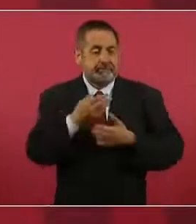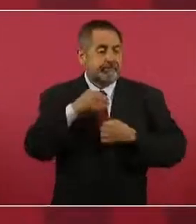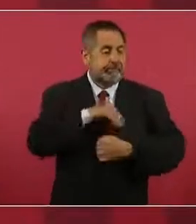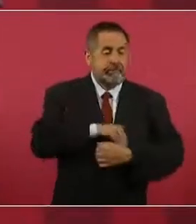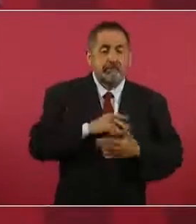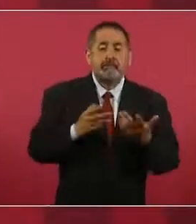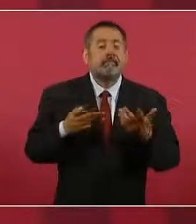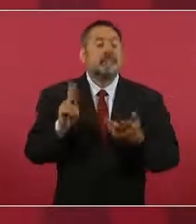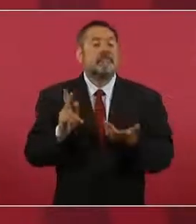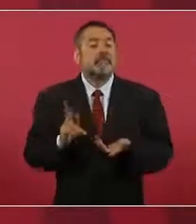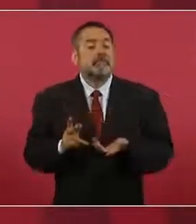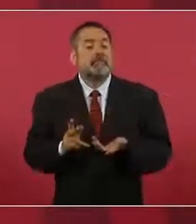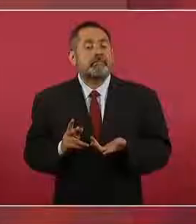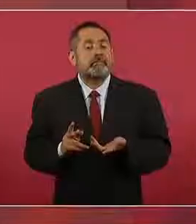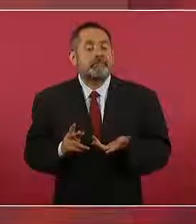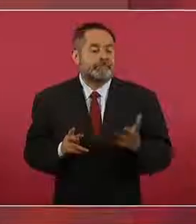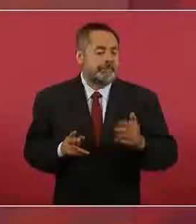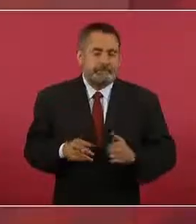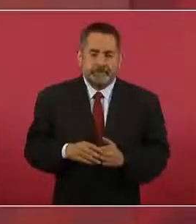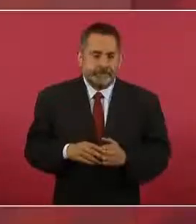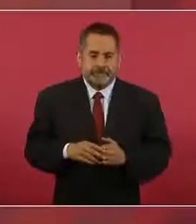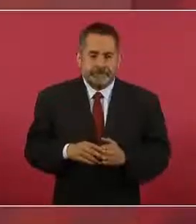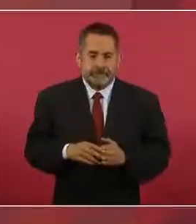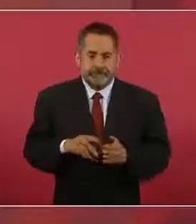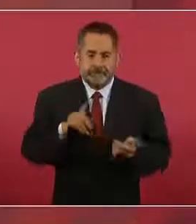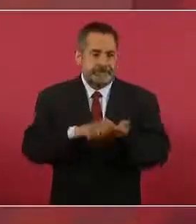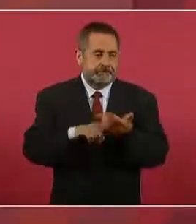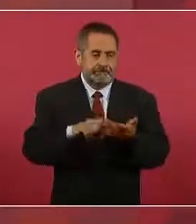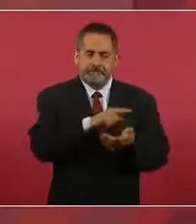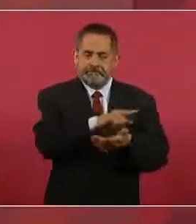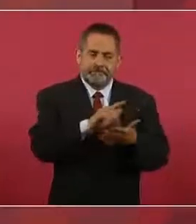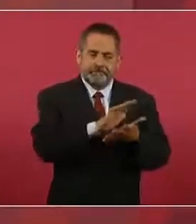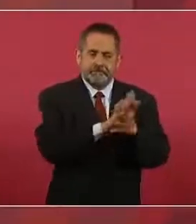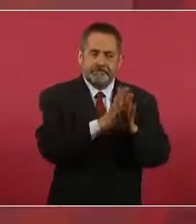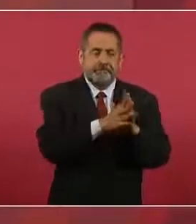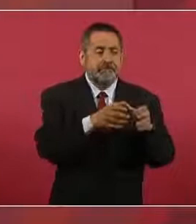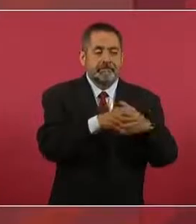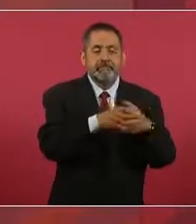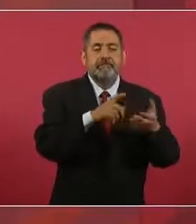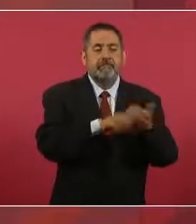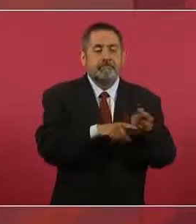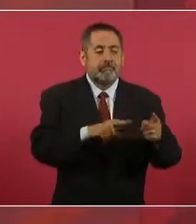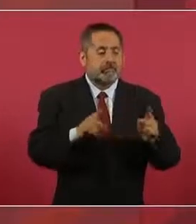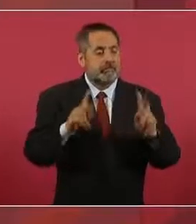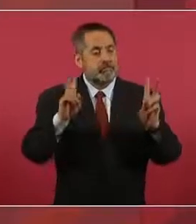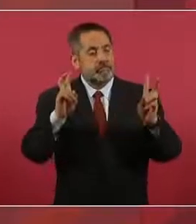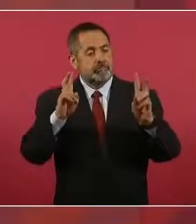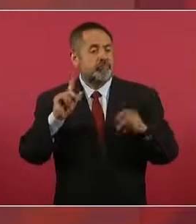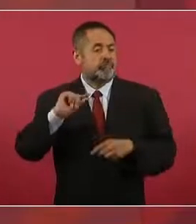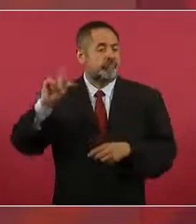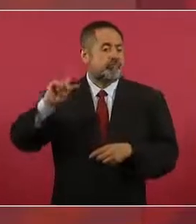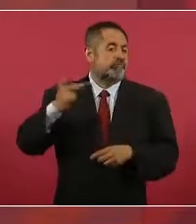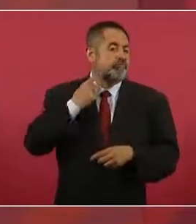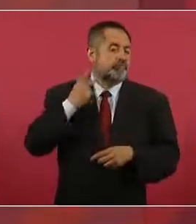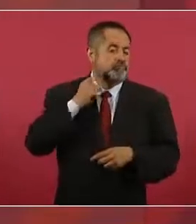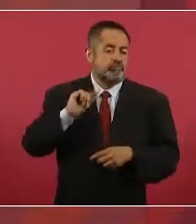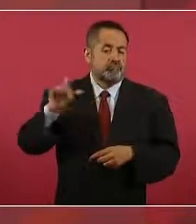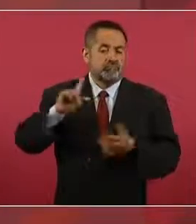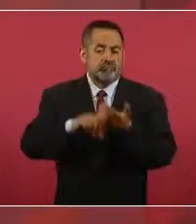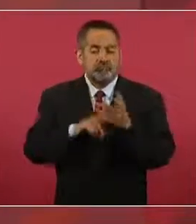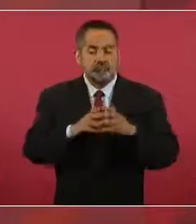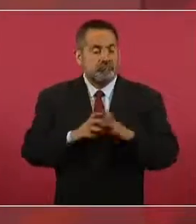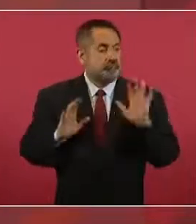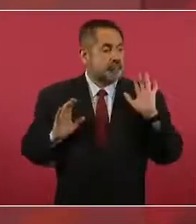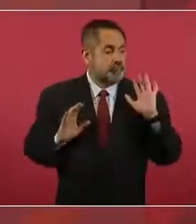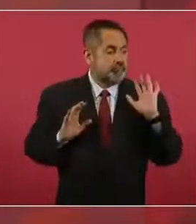era delincuencia de cuello blanco, que no perdían